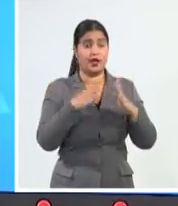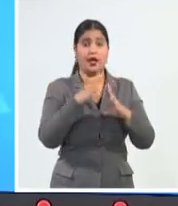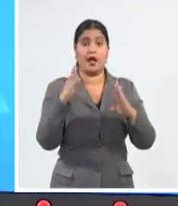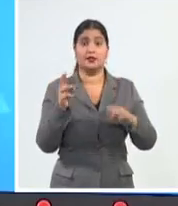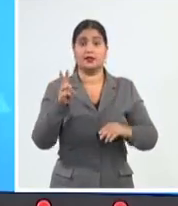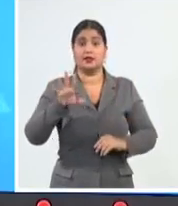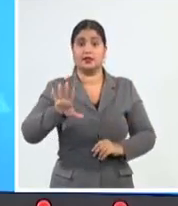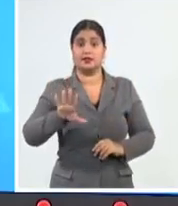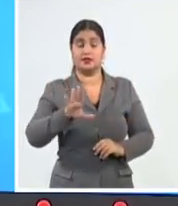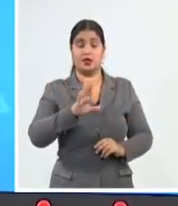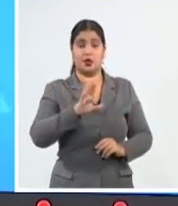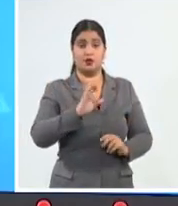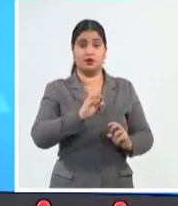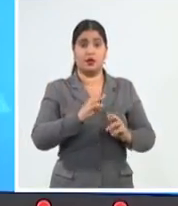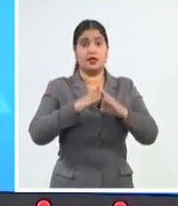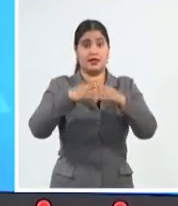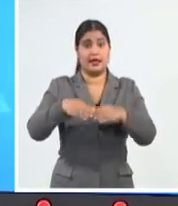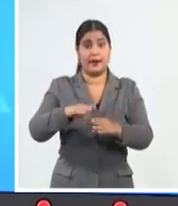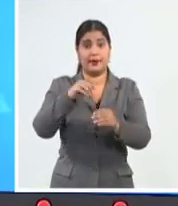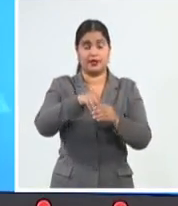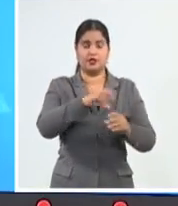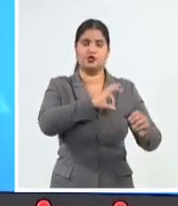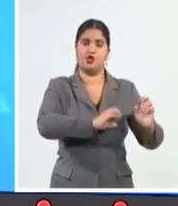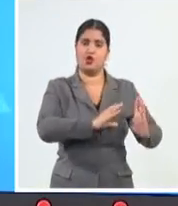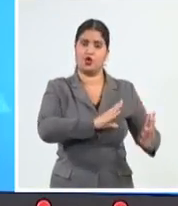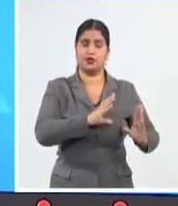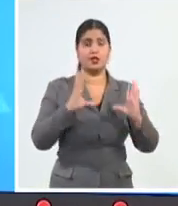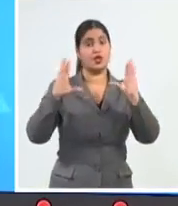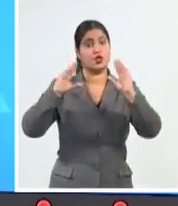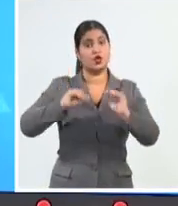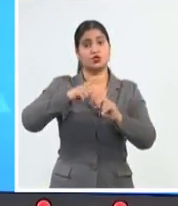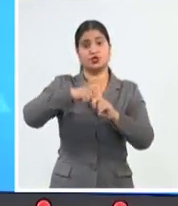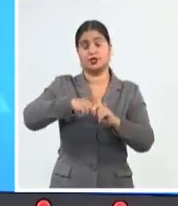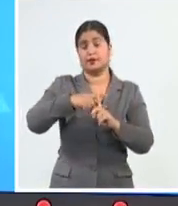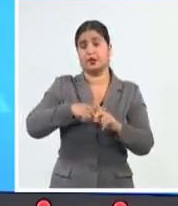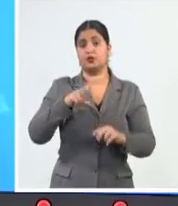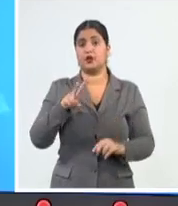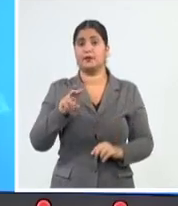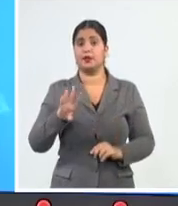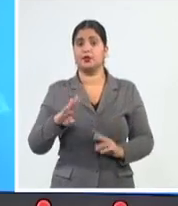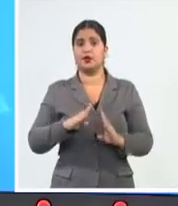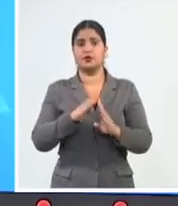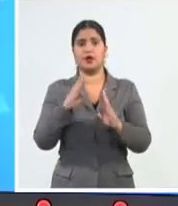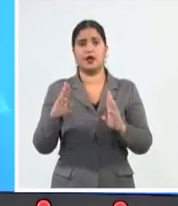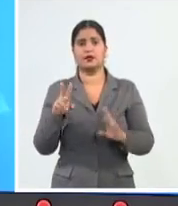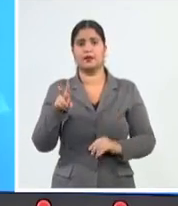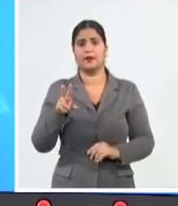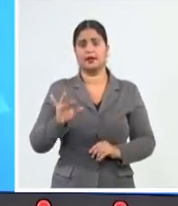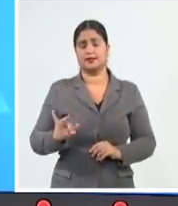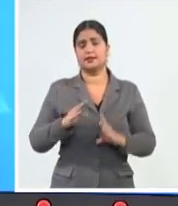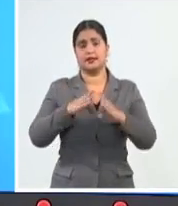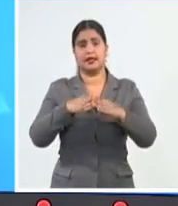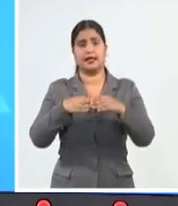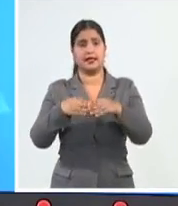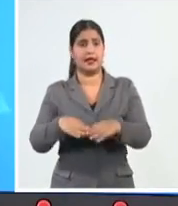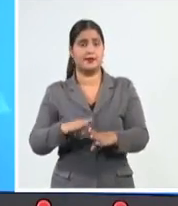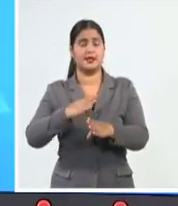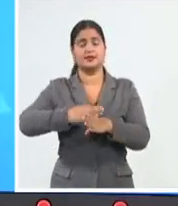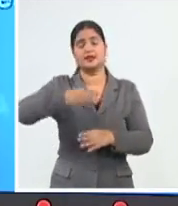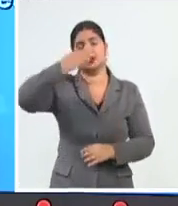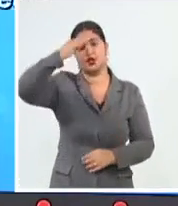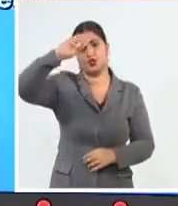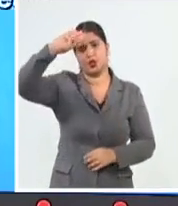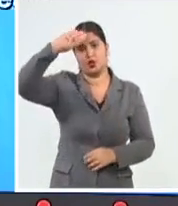en Granma. En la noche, los valores de temperatura entre 24 y hasta 27 grados Celsius en Granma y Santiago de Cuba.